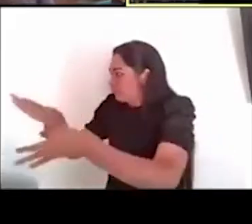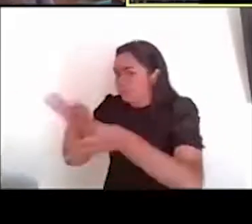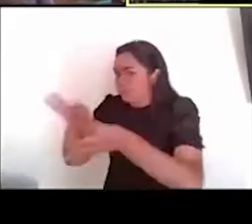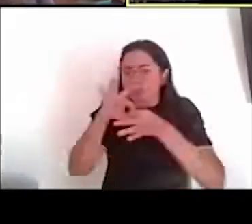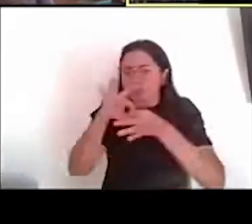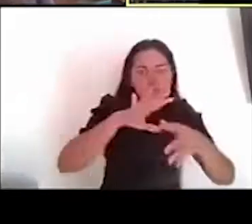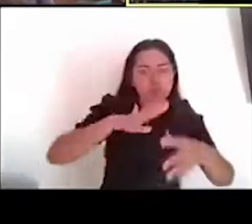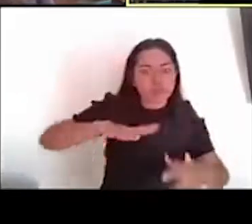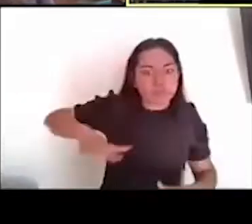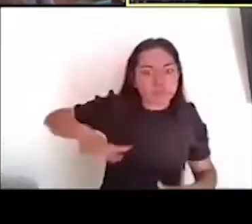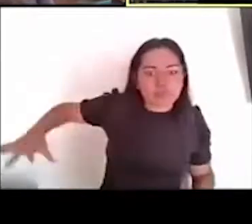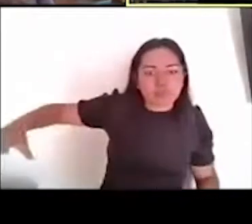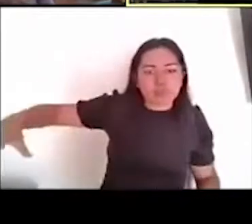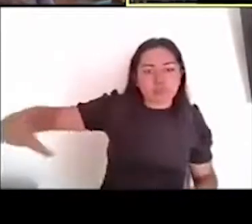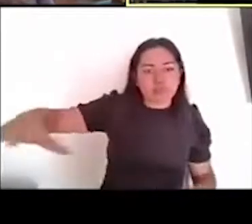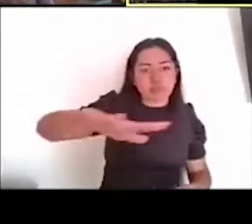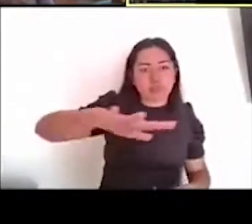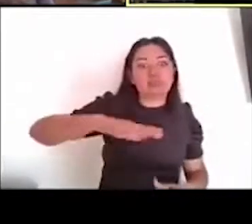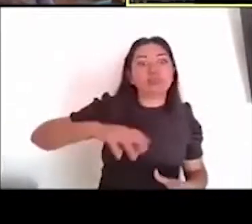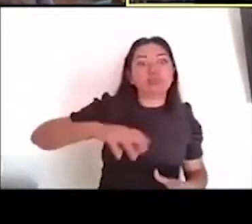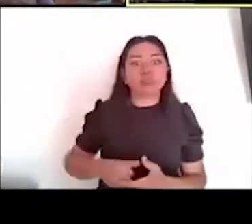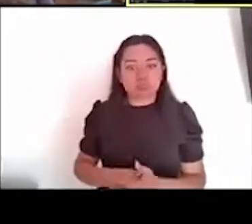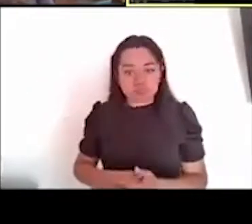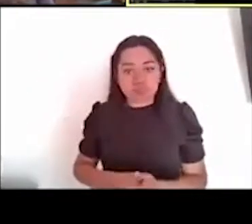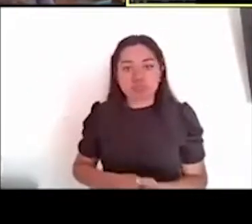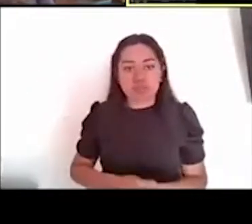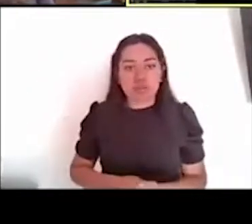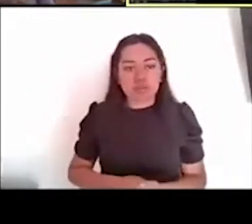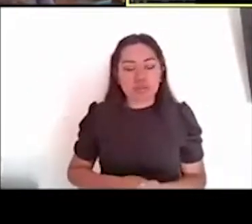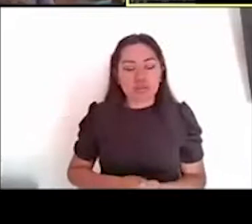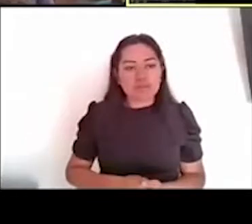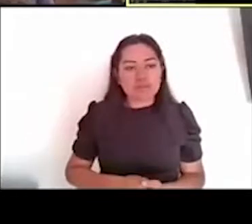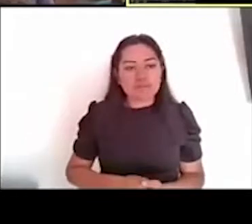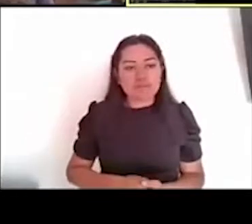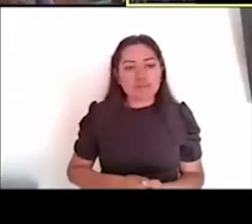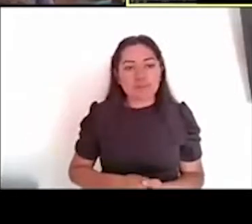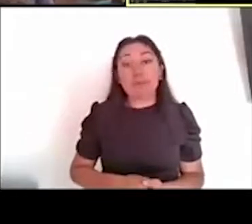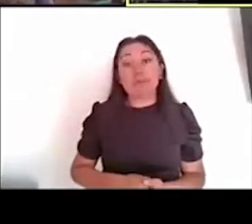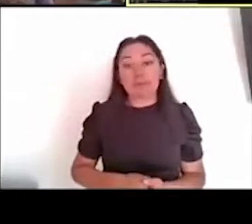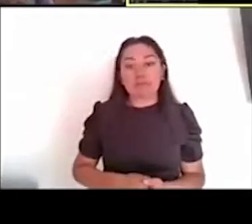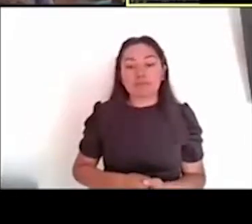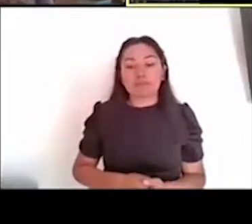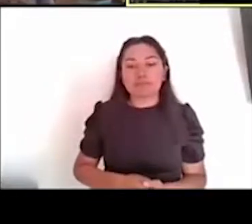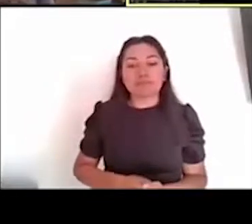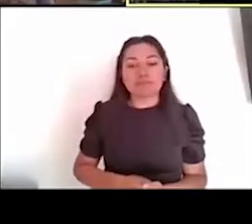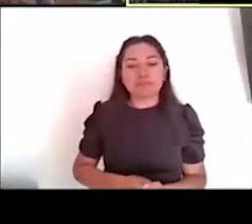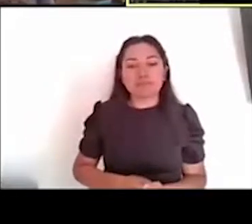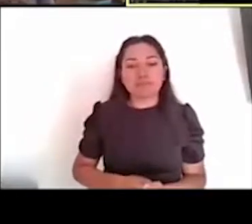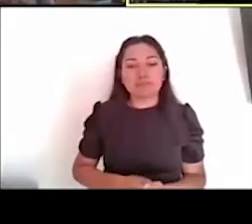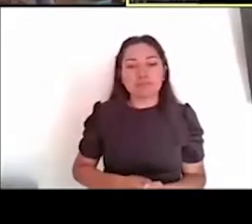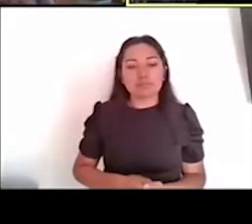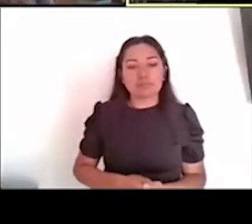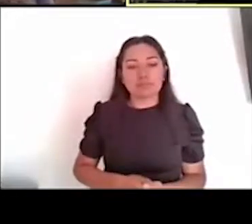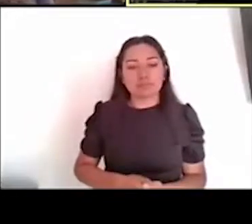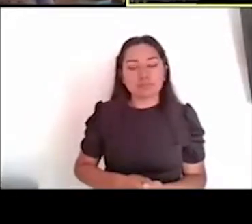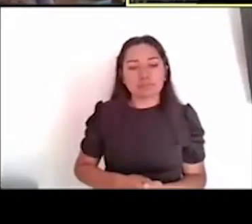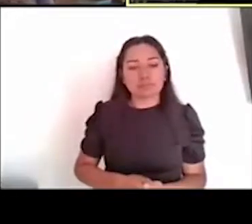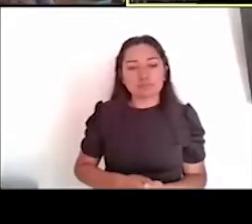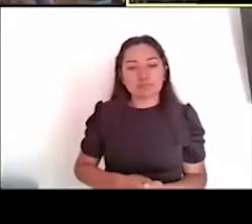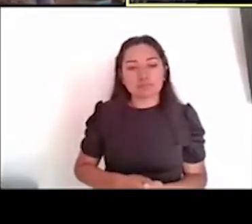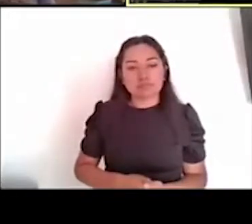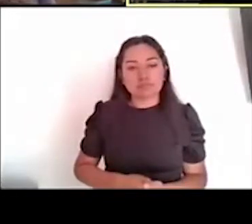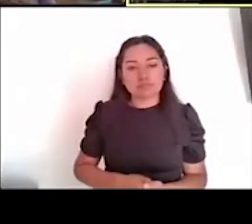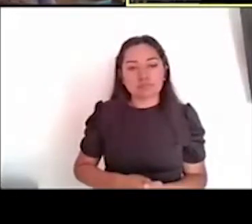de, de, de Mesoamérica, pero, pues, era una sociedad también con mucho, con mucha, con toda una